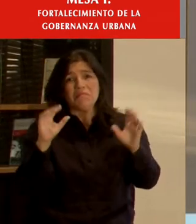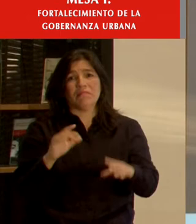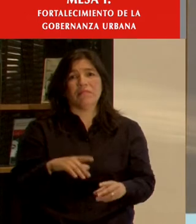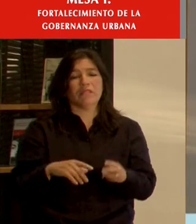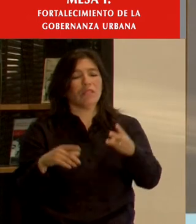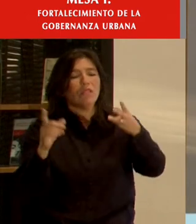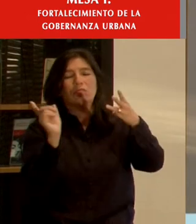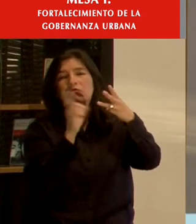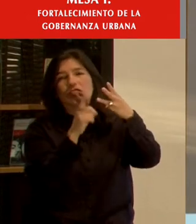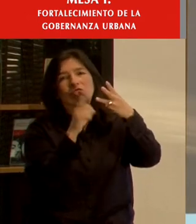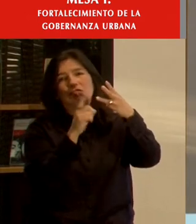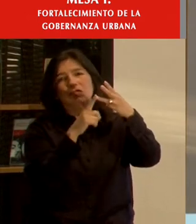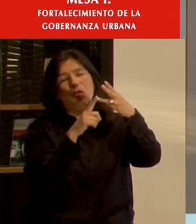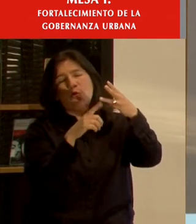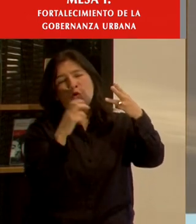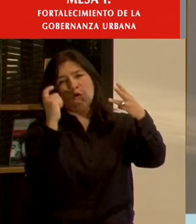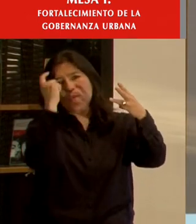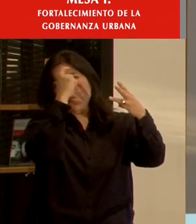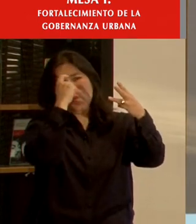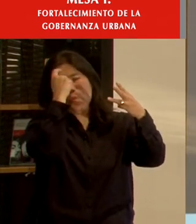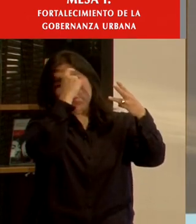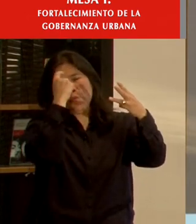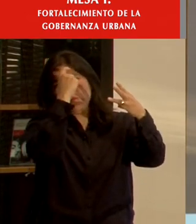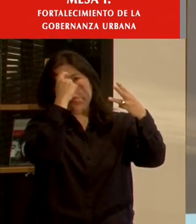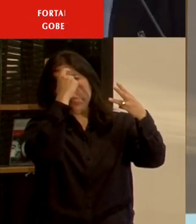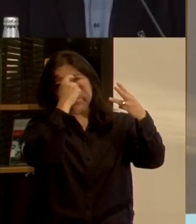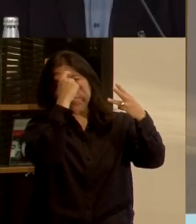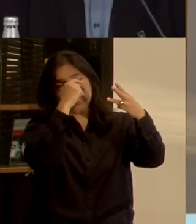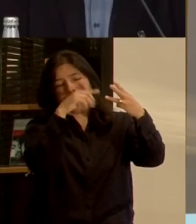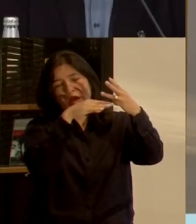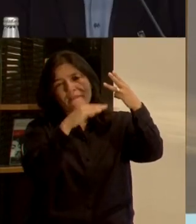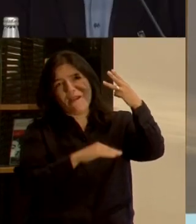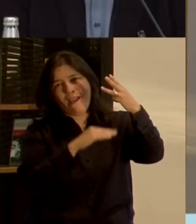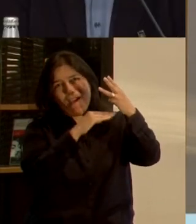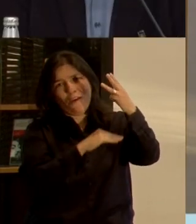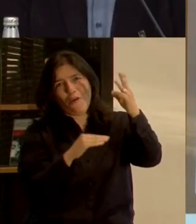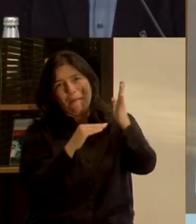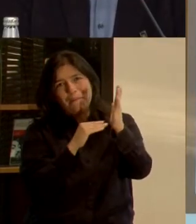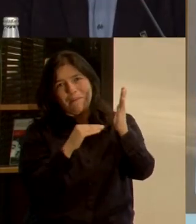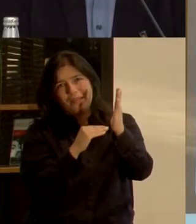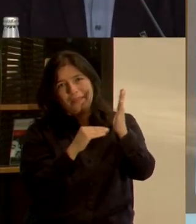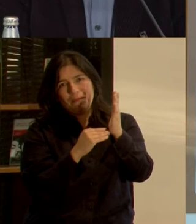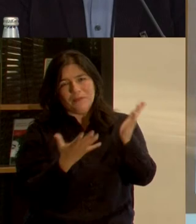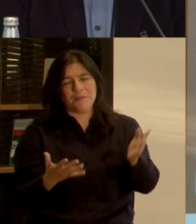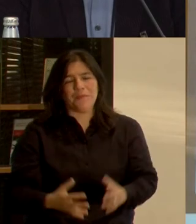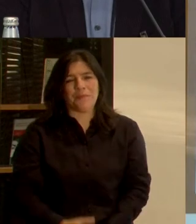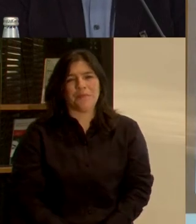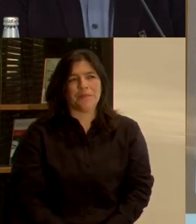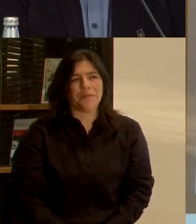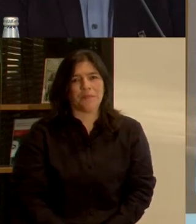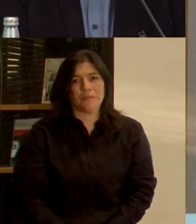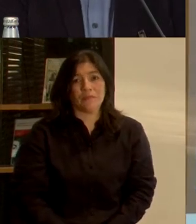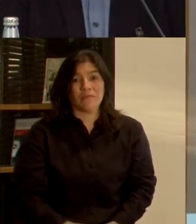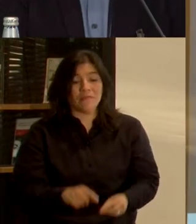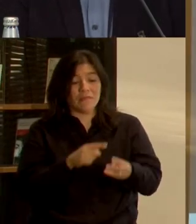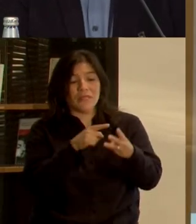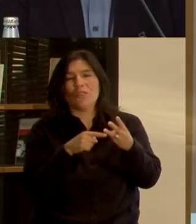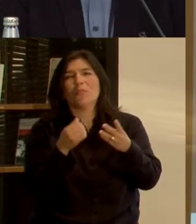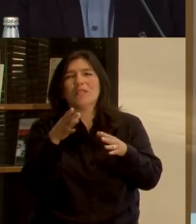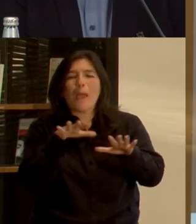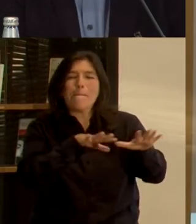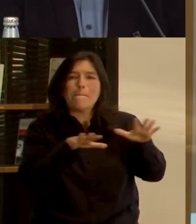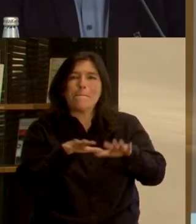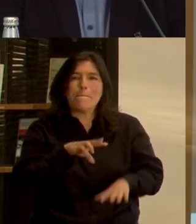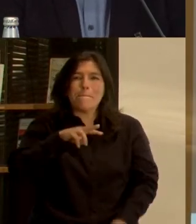Y aquellas que efectivamente nos preocupan y que un poco se señala en las presentaciones que me antecedieron. Esto genera mapas.